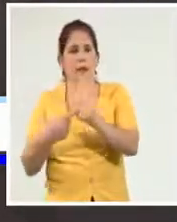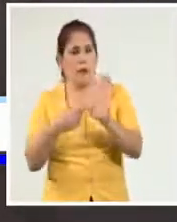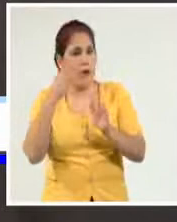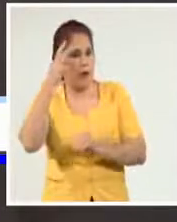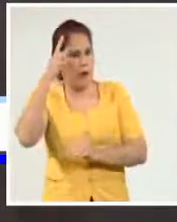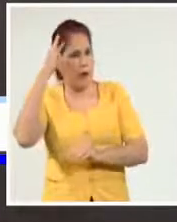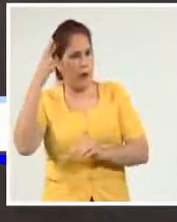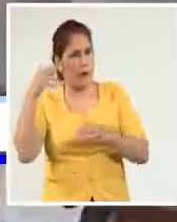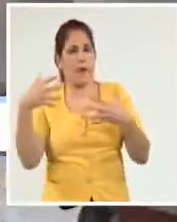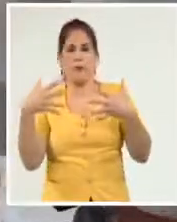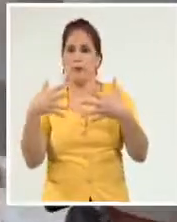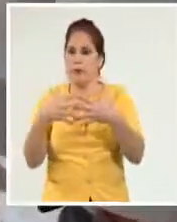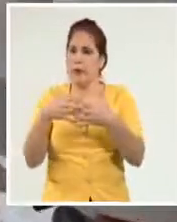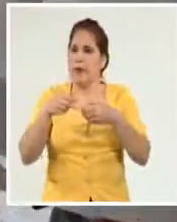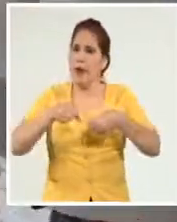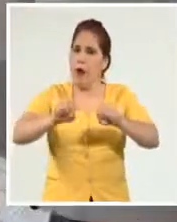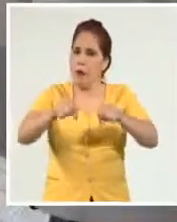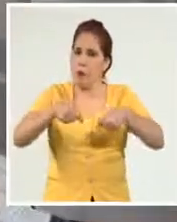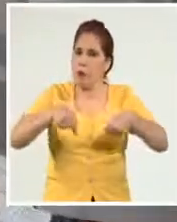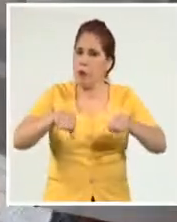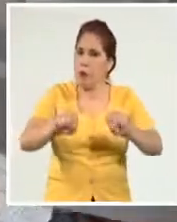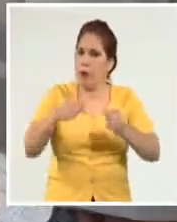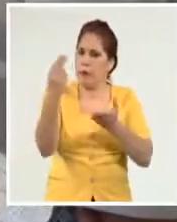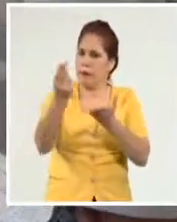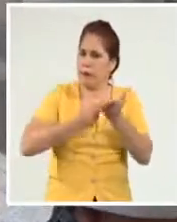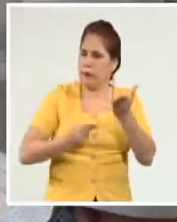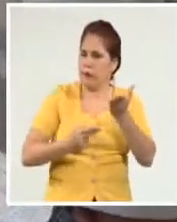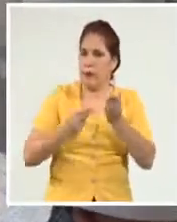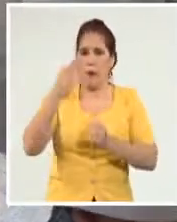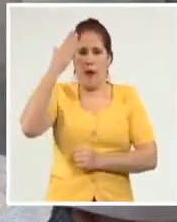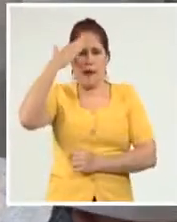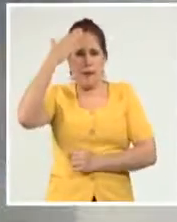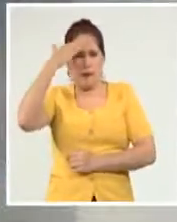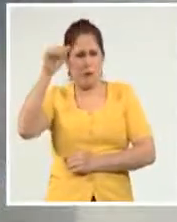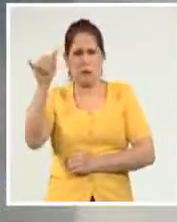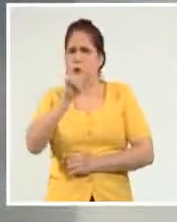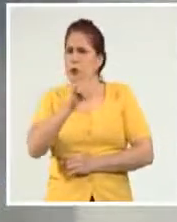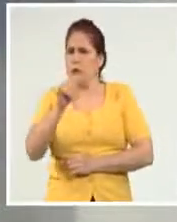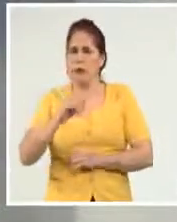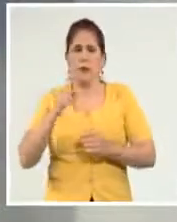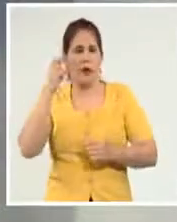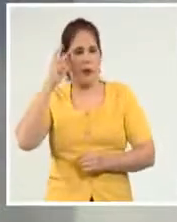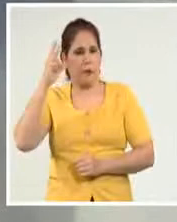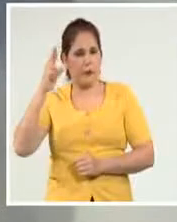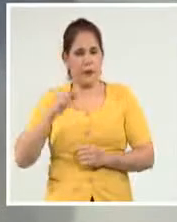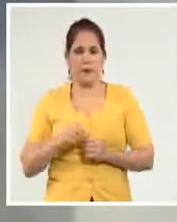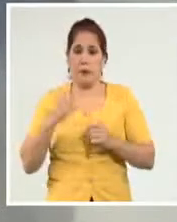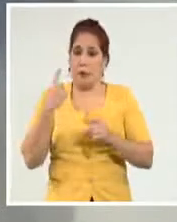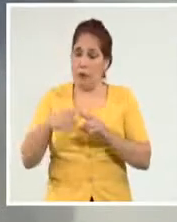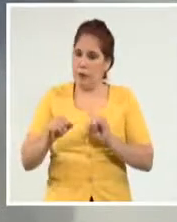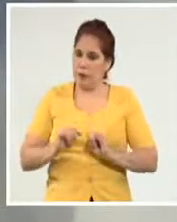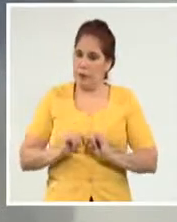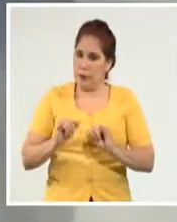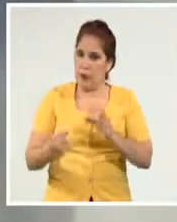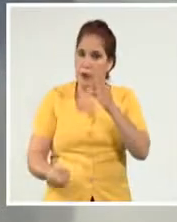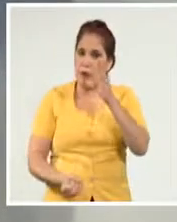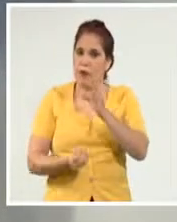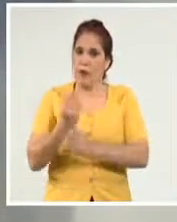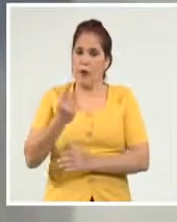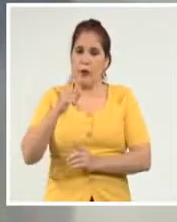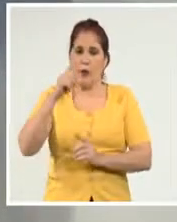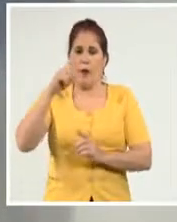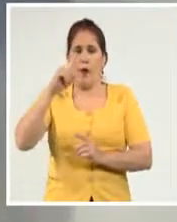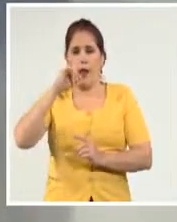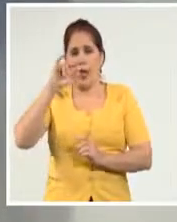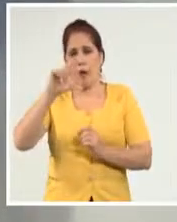su relación con la gráfica y su vínculo con la religión afrocubana. Más noticias. La Fundación Nicolás Guillén